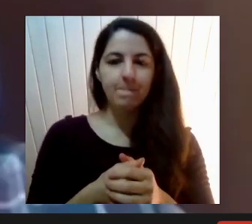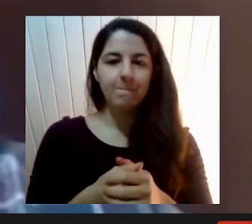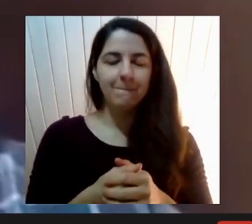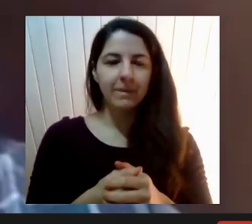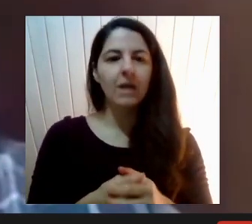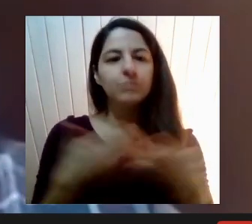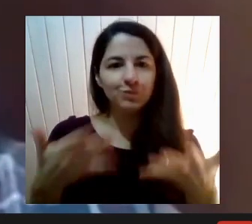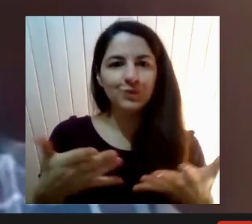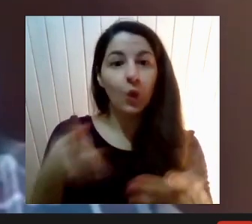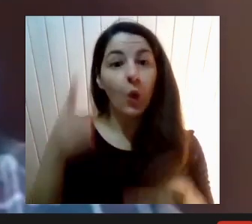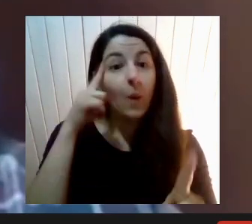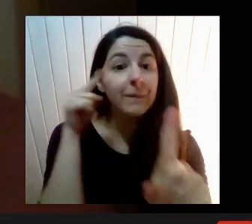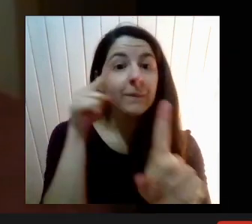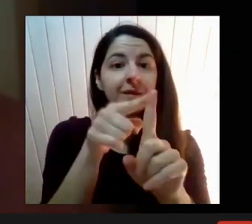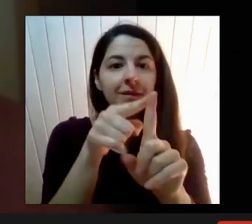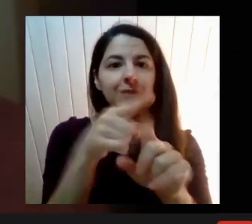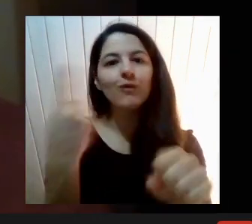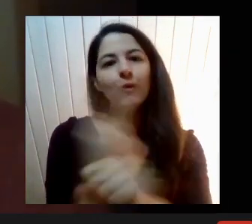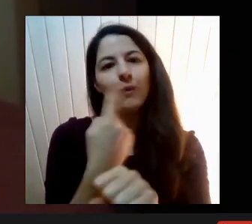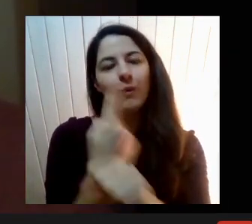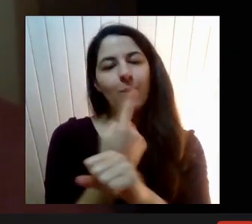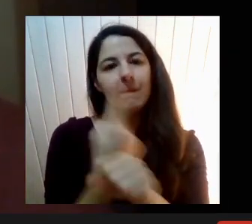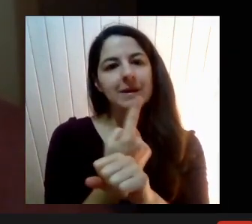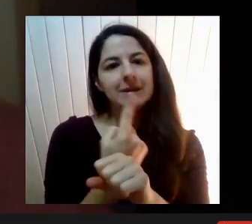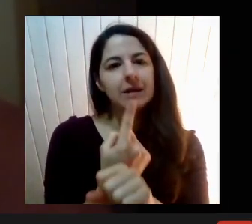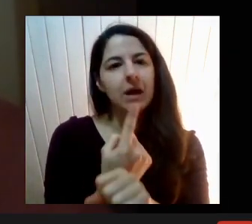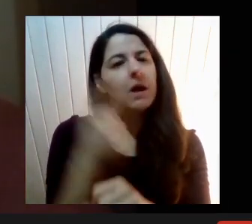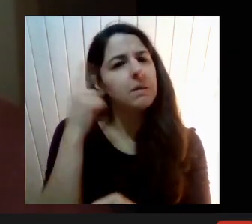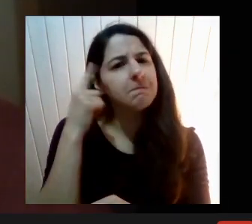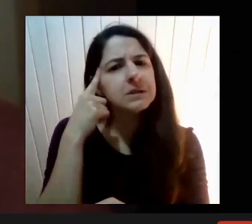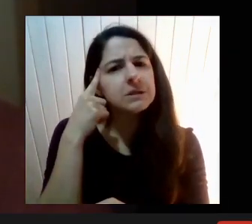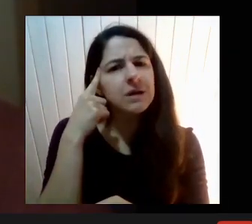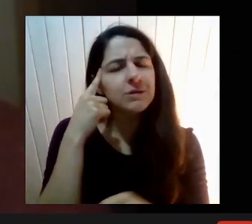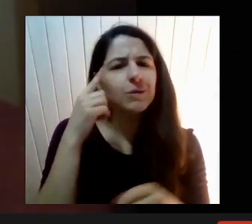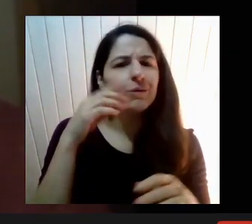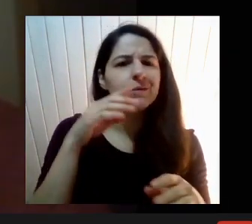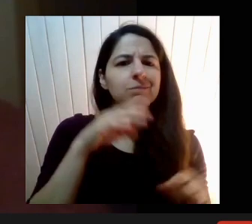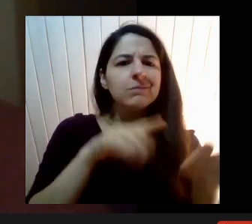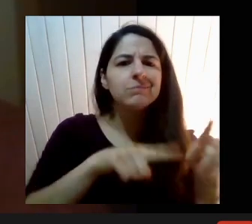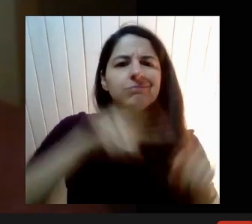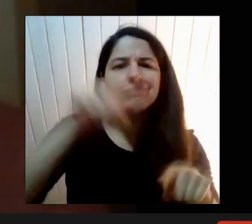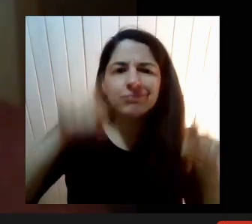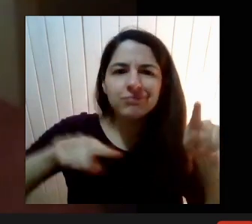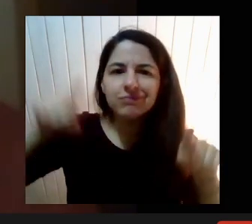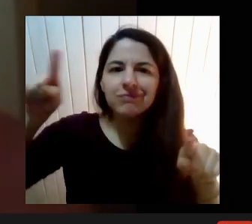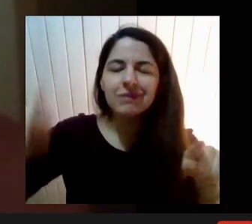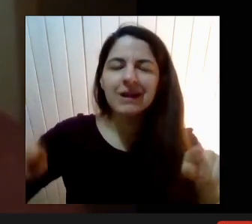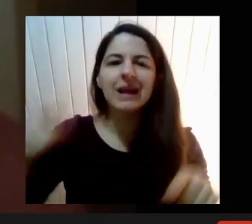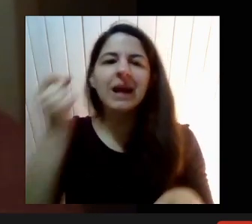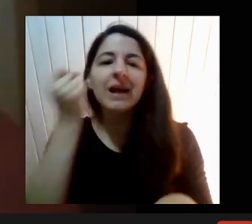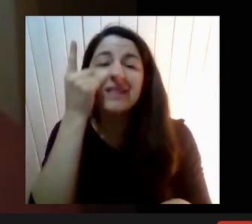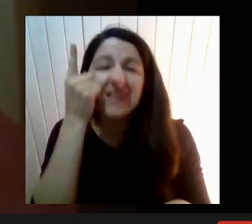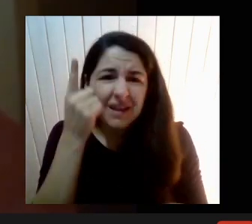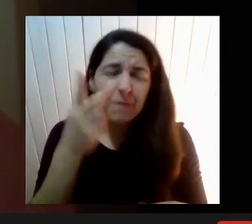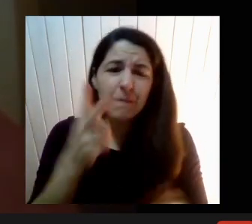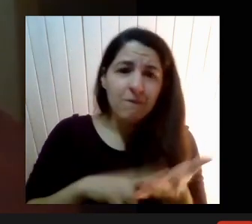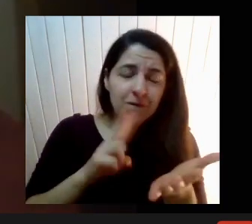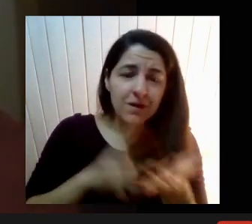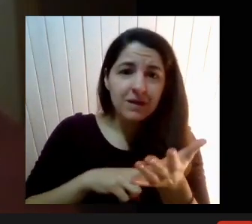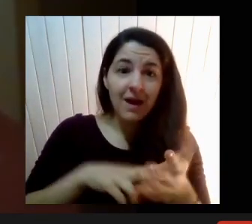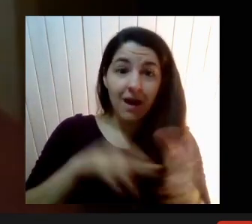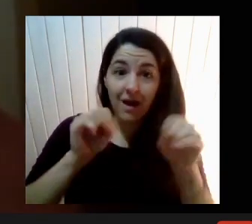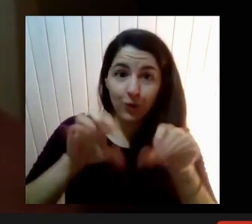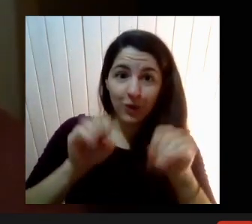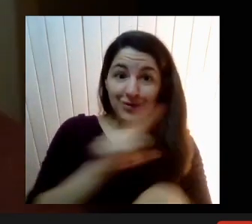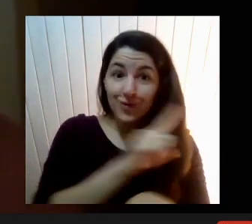idea es poder conversar Considerando, cierto, los niveles con los que tendemos La educación no sexista Su alcance, sus posibilidades